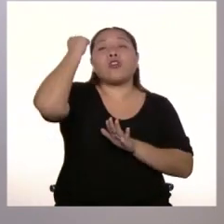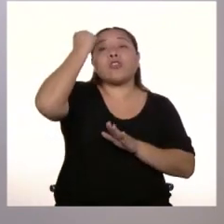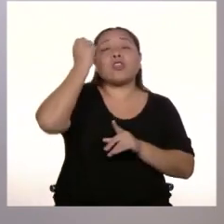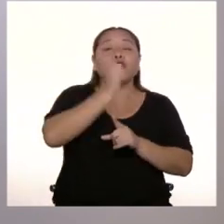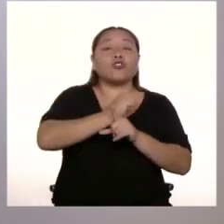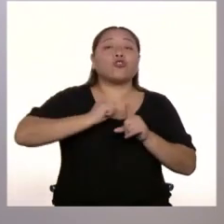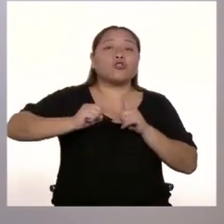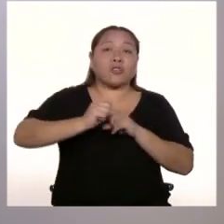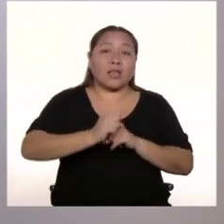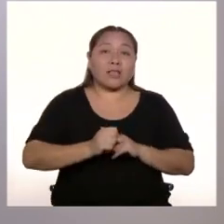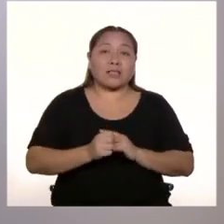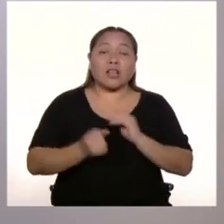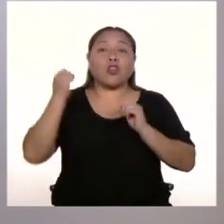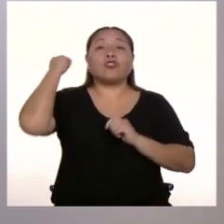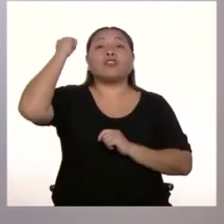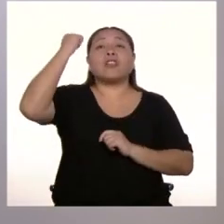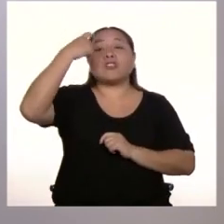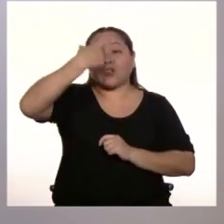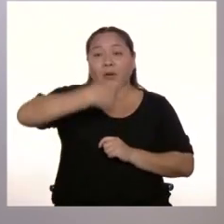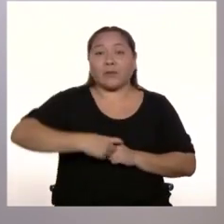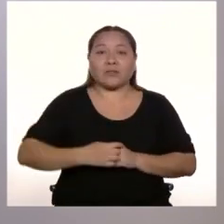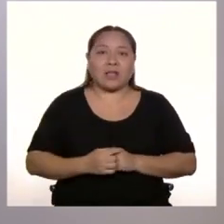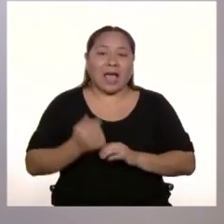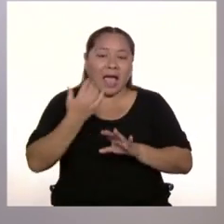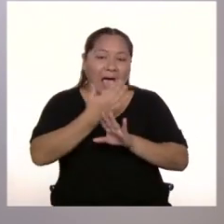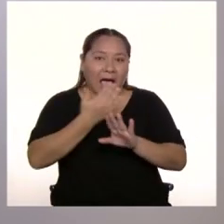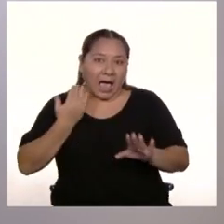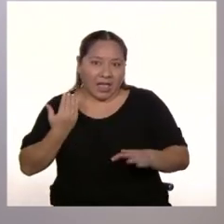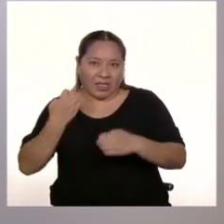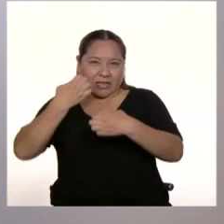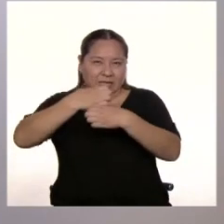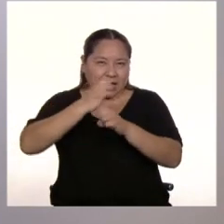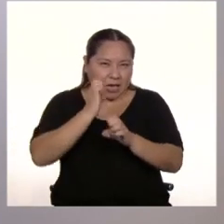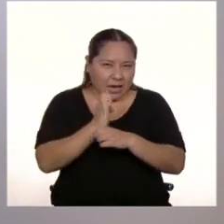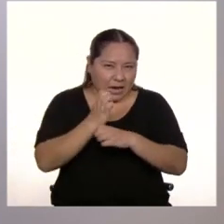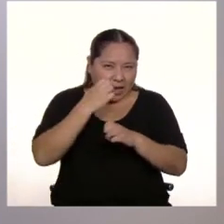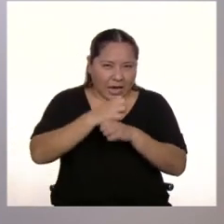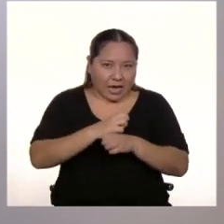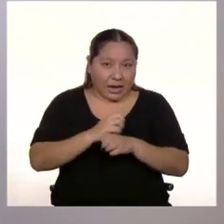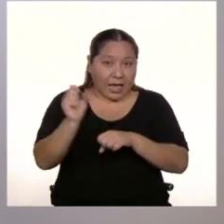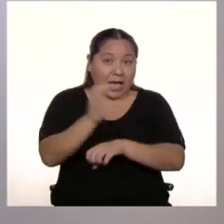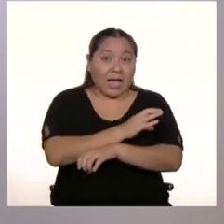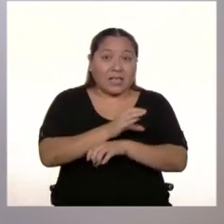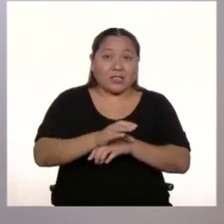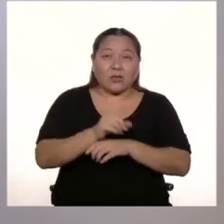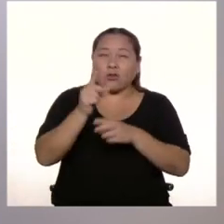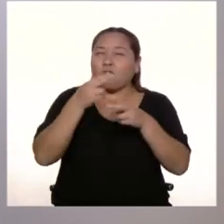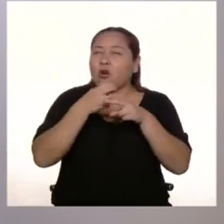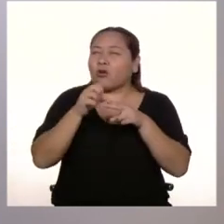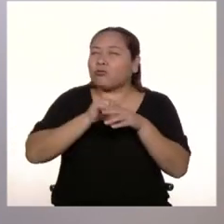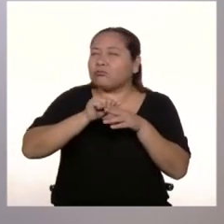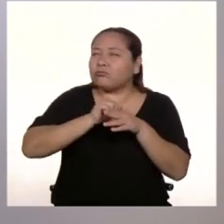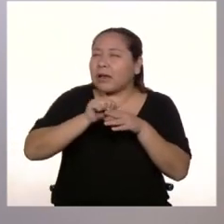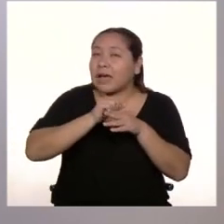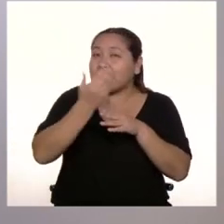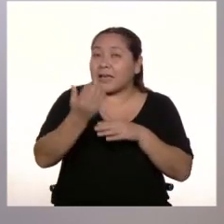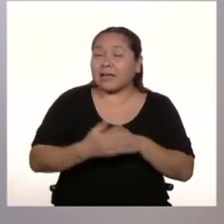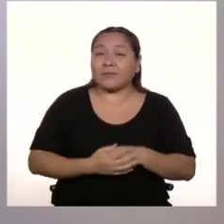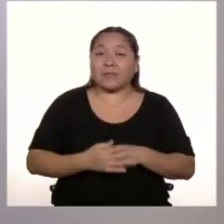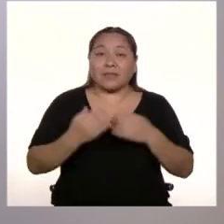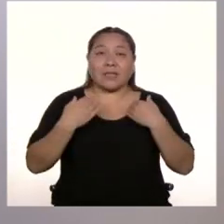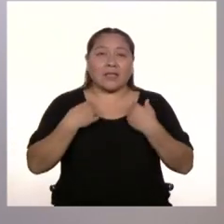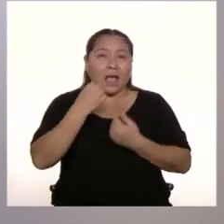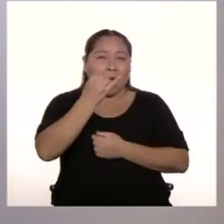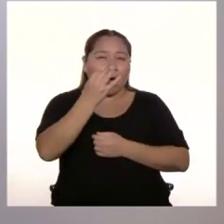Ahora, antes de crear nuestra canción, haremos un pequeño calentamiento. ¿Están listos? Tienen solo